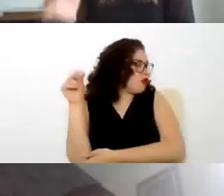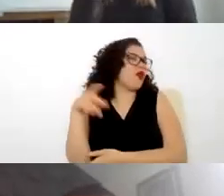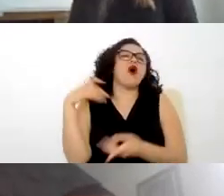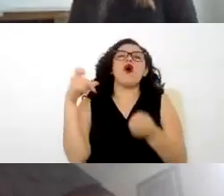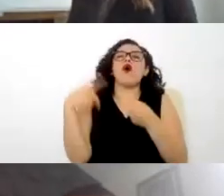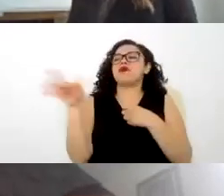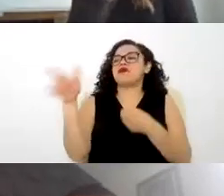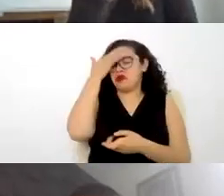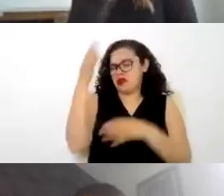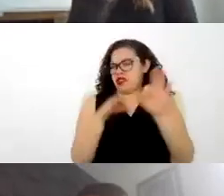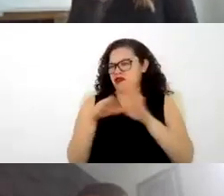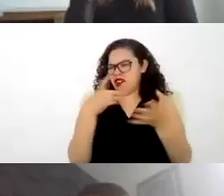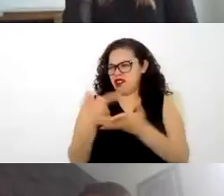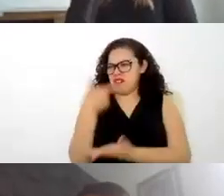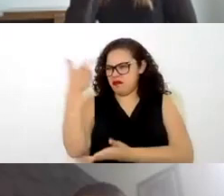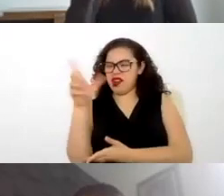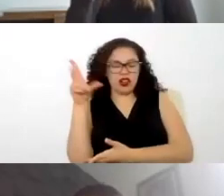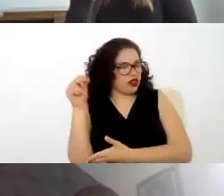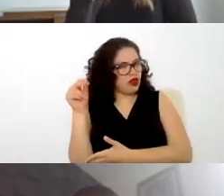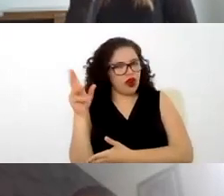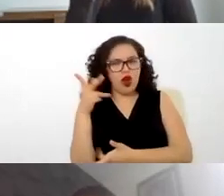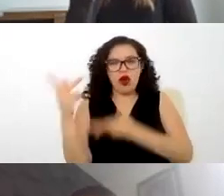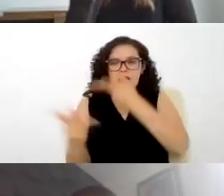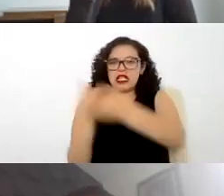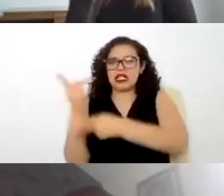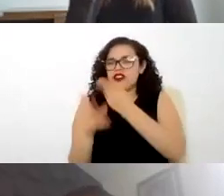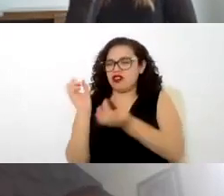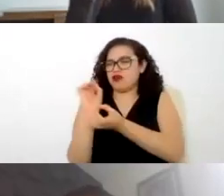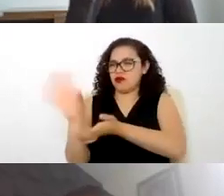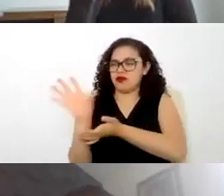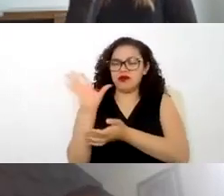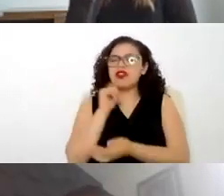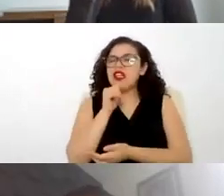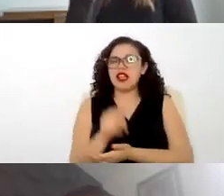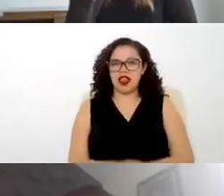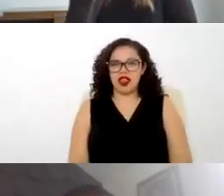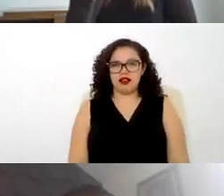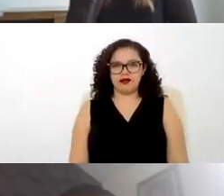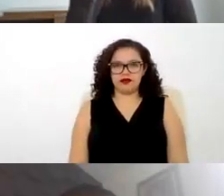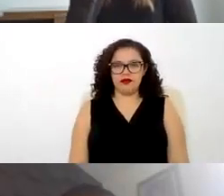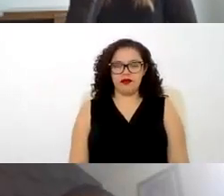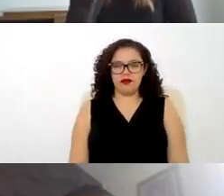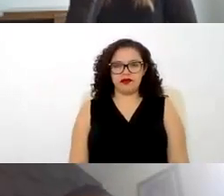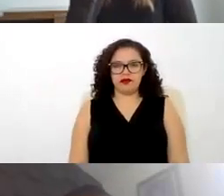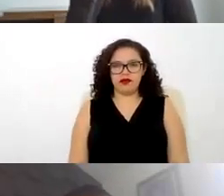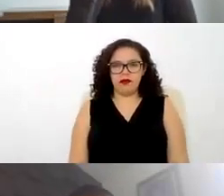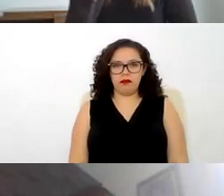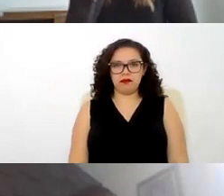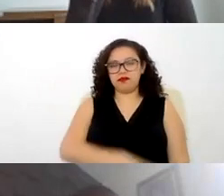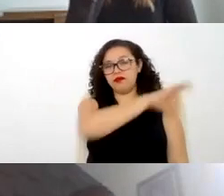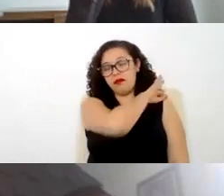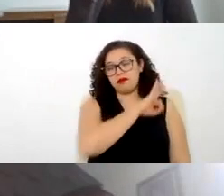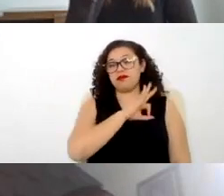reconocen algunas prestaciones que ya habían devengado como pueden ser este días generados ya de vacaciones